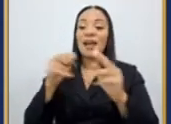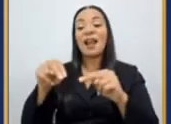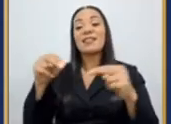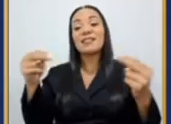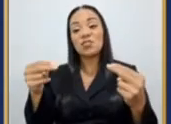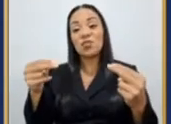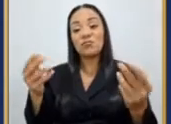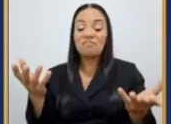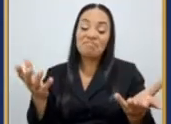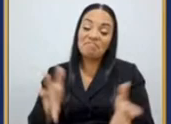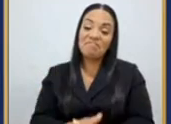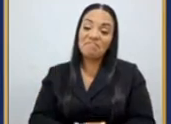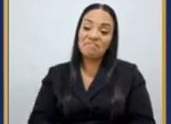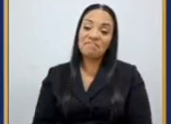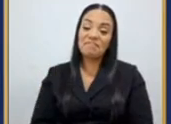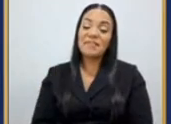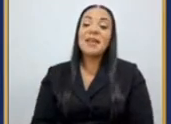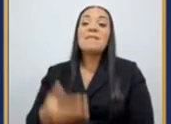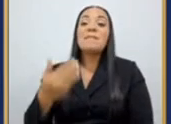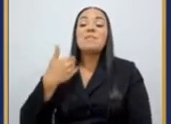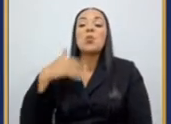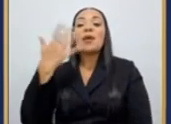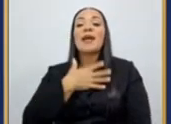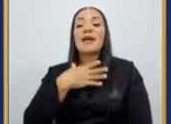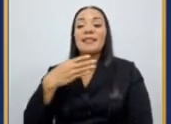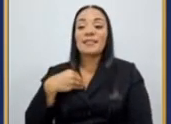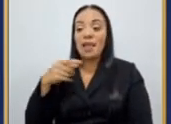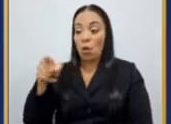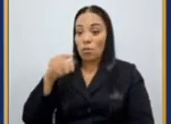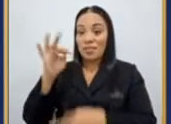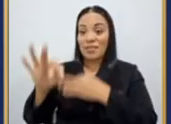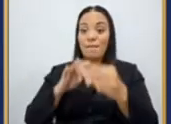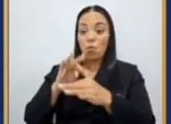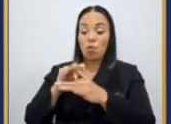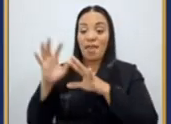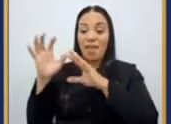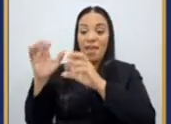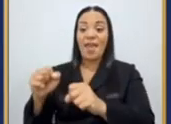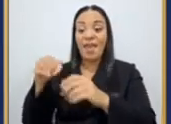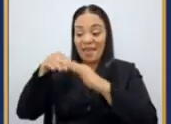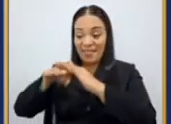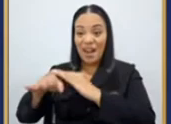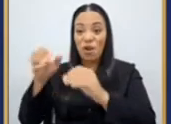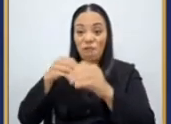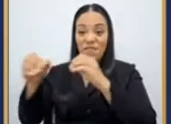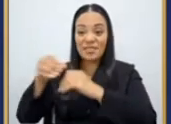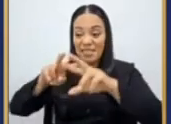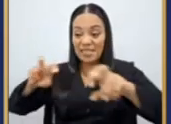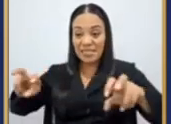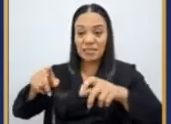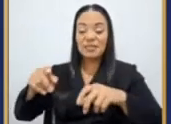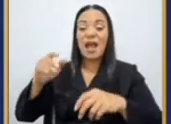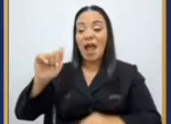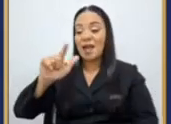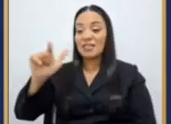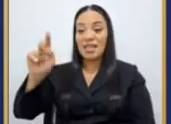A mí me hubiera encantado ver que estos allanamientos hubiesen sido de que la